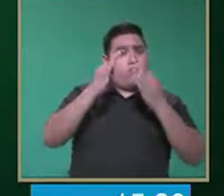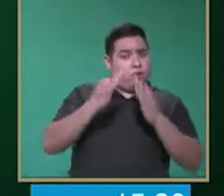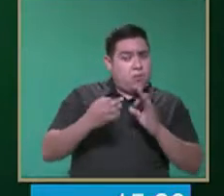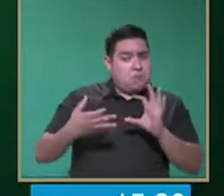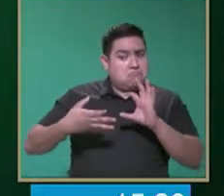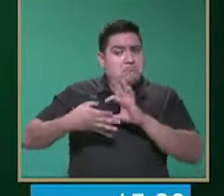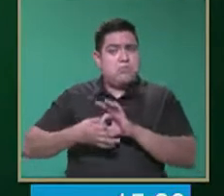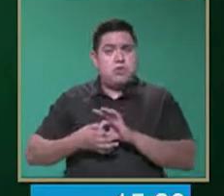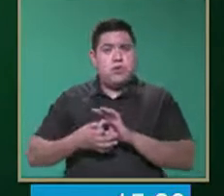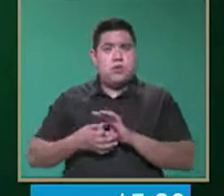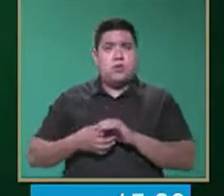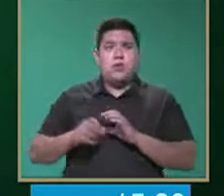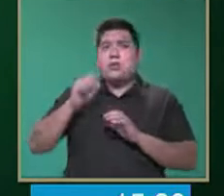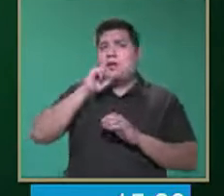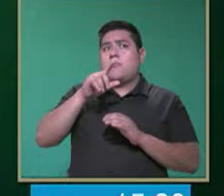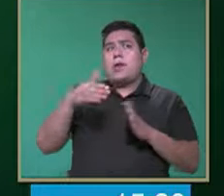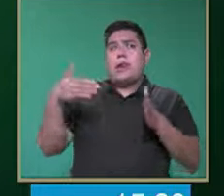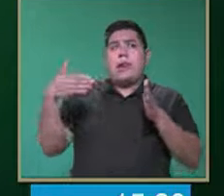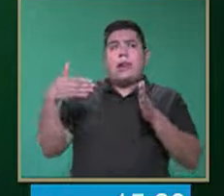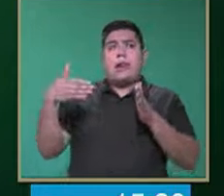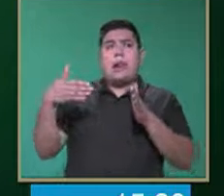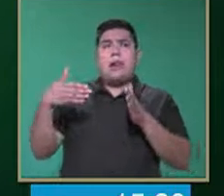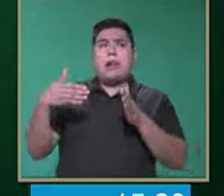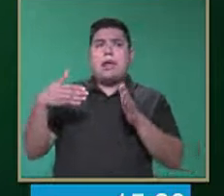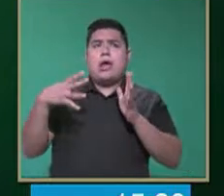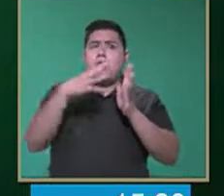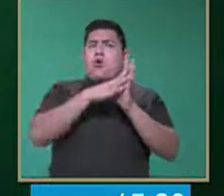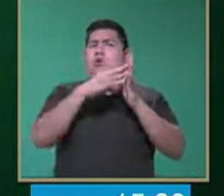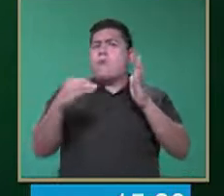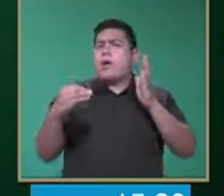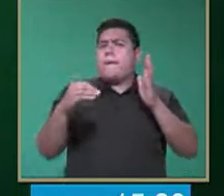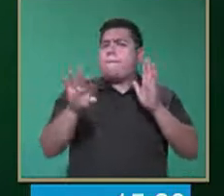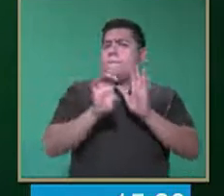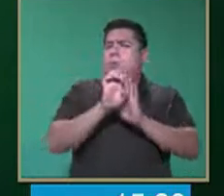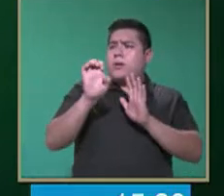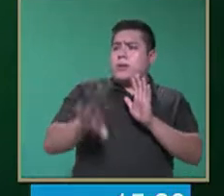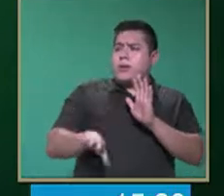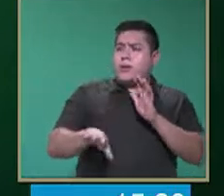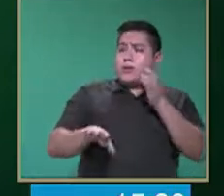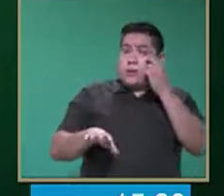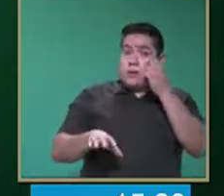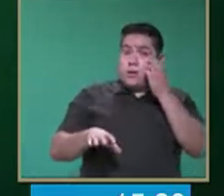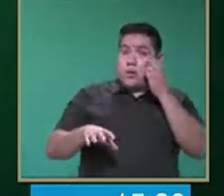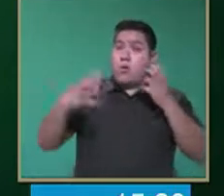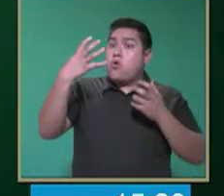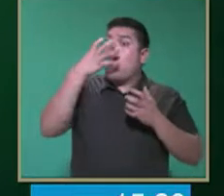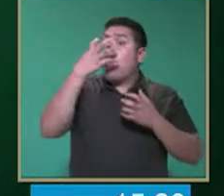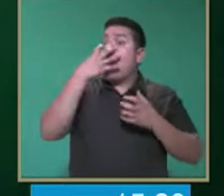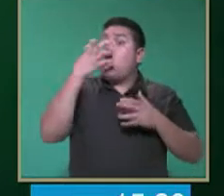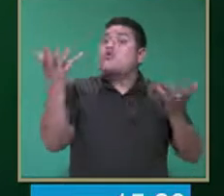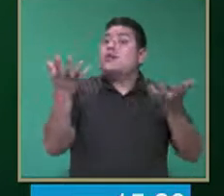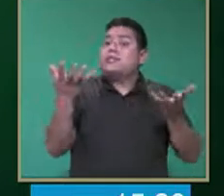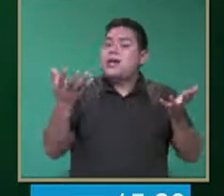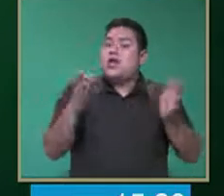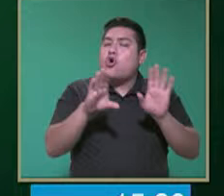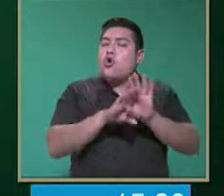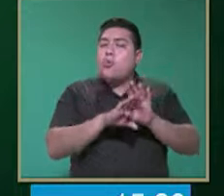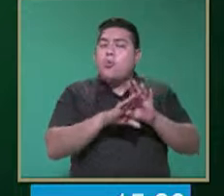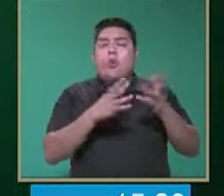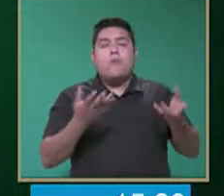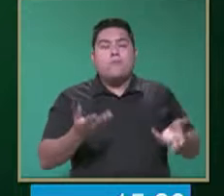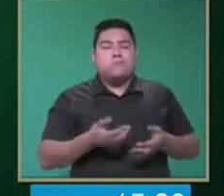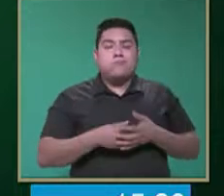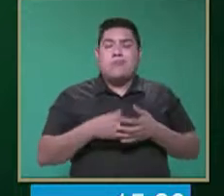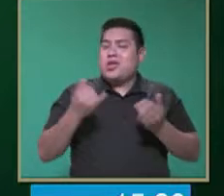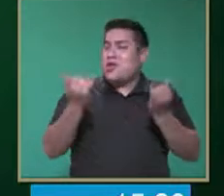En cuanto a la imitación, podemos nosotros decir, mira, vamos a hacer como si fuéramos un oso y que el niño haga, pues,